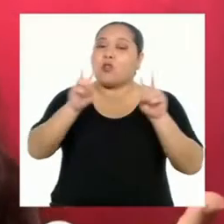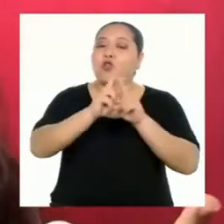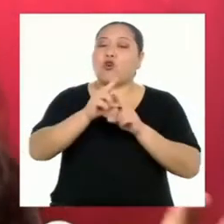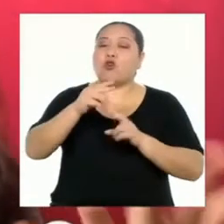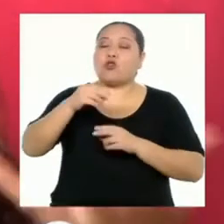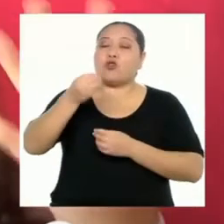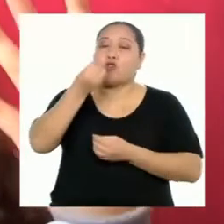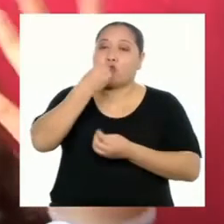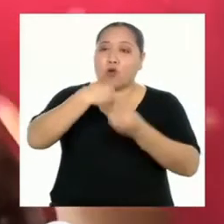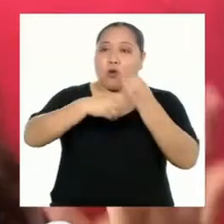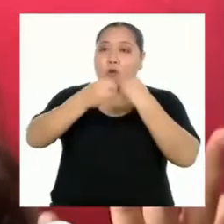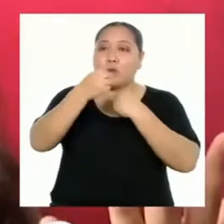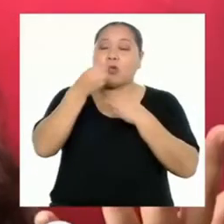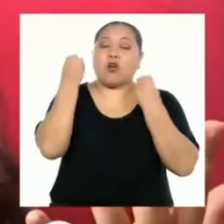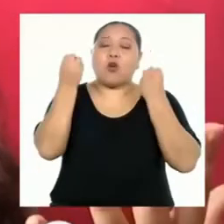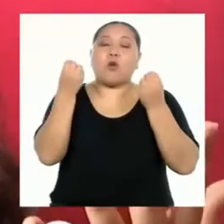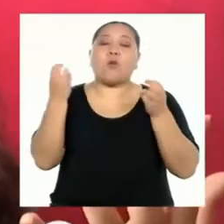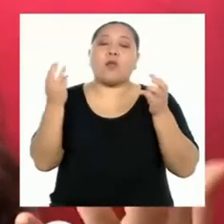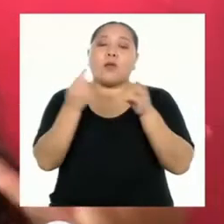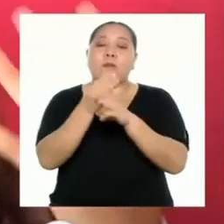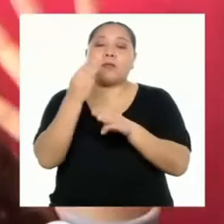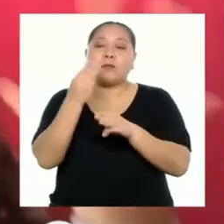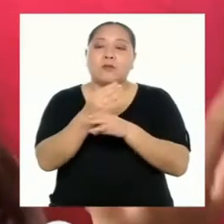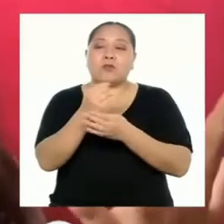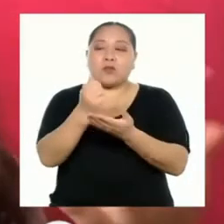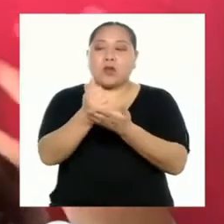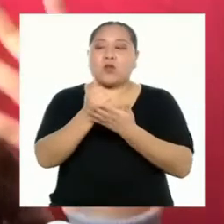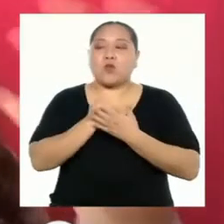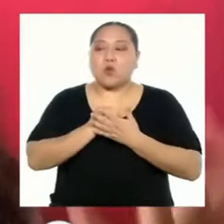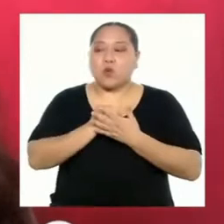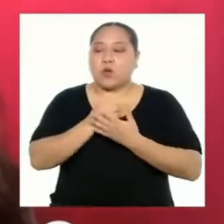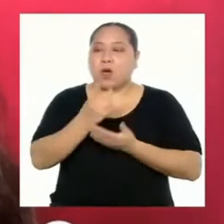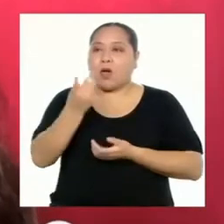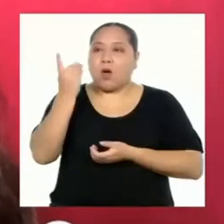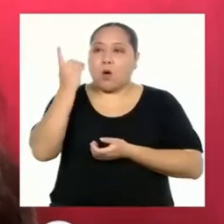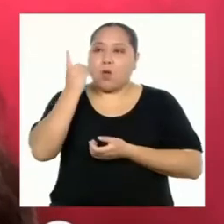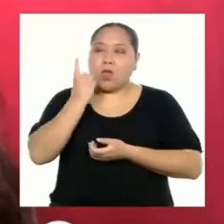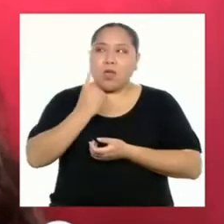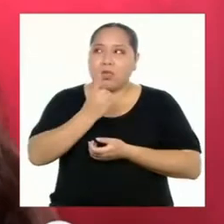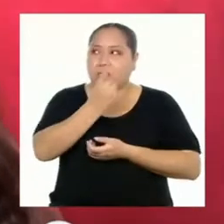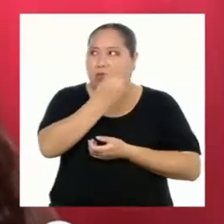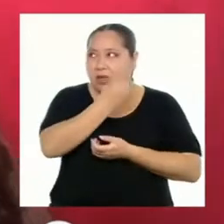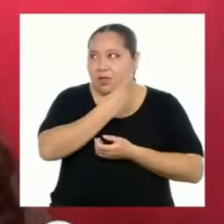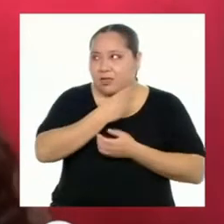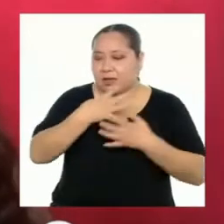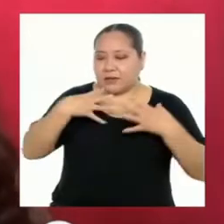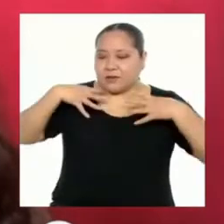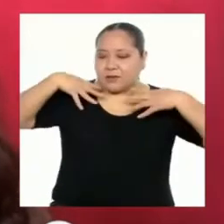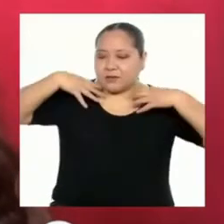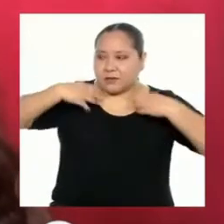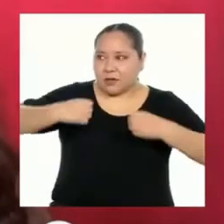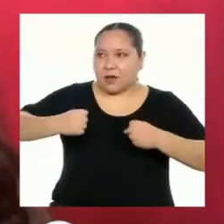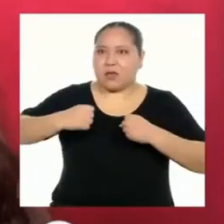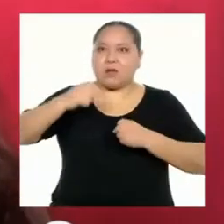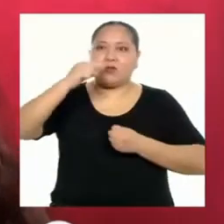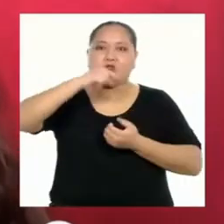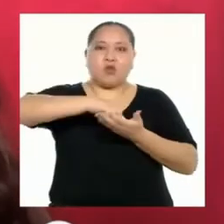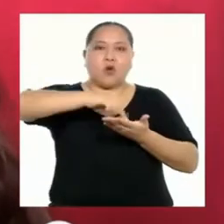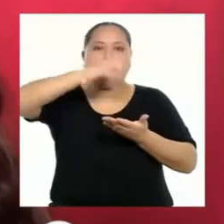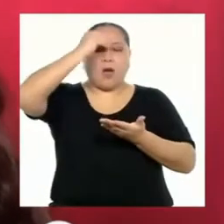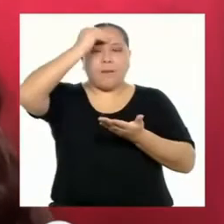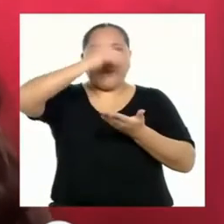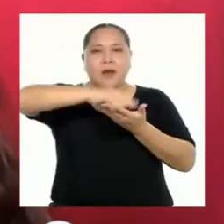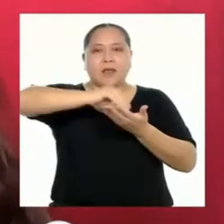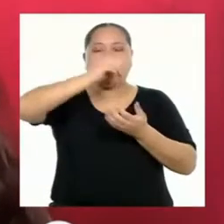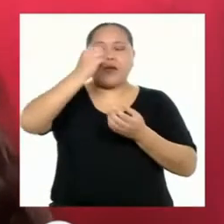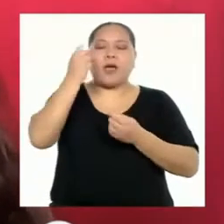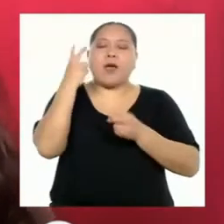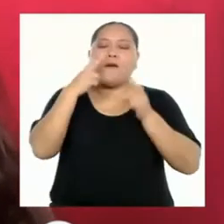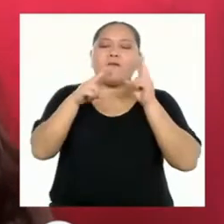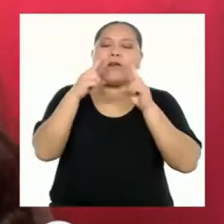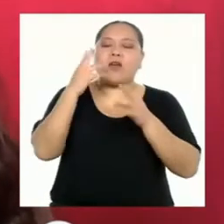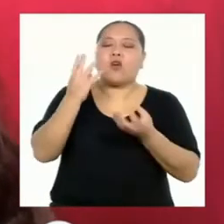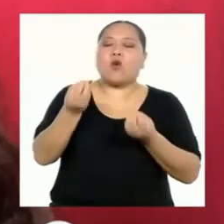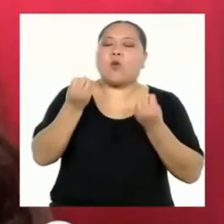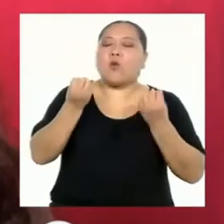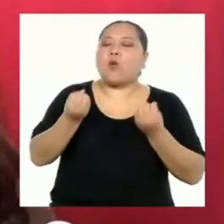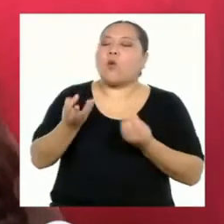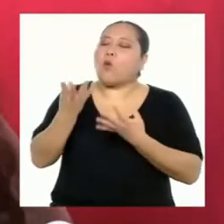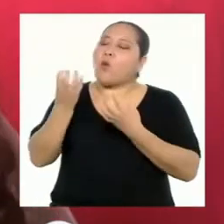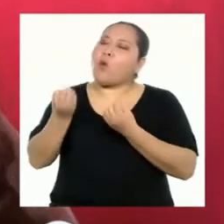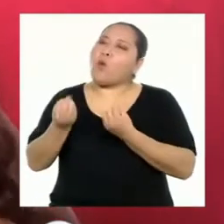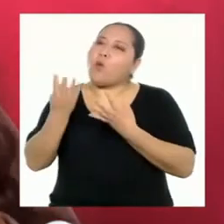cómo la matemática nos ayuda a tener una dieta más sana y balanceada. Porque aprendí a cómo calcular